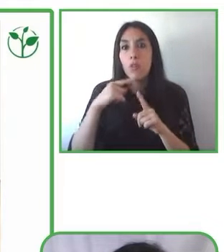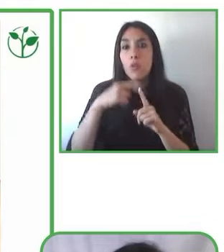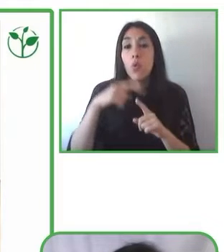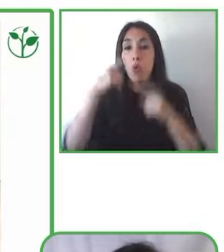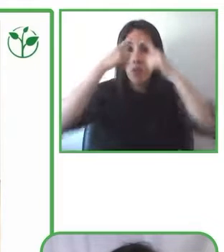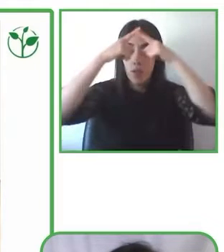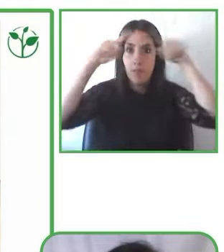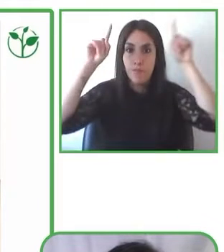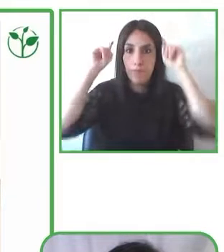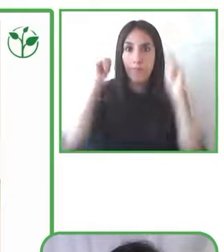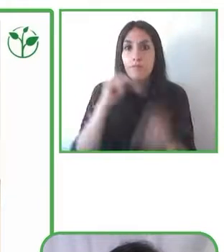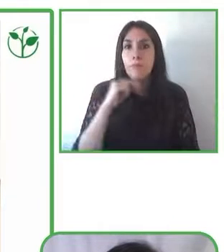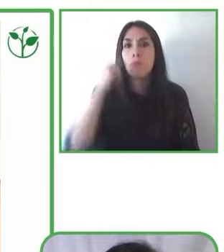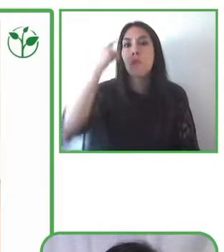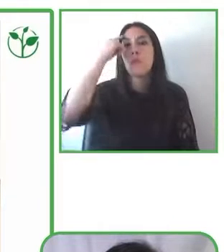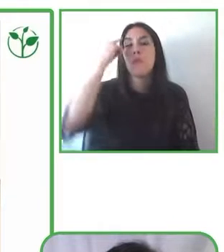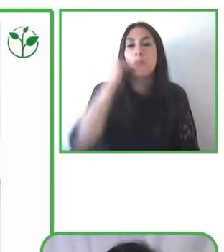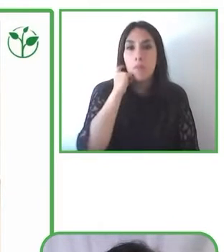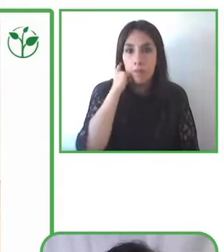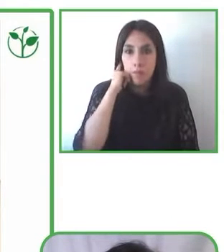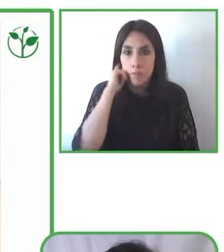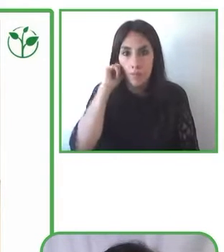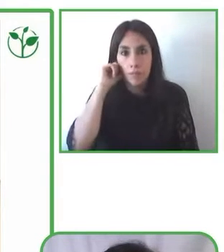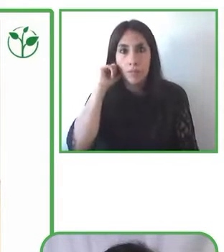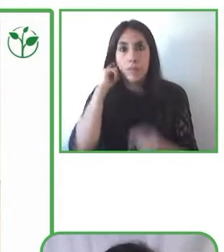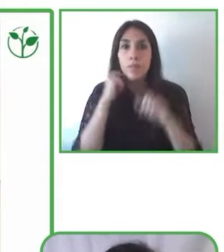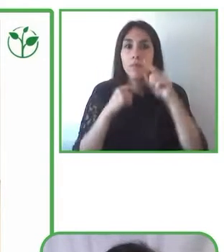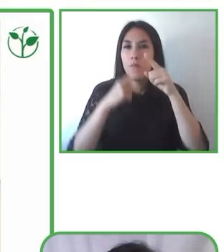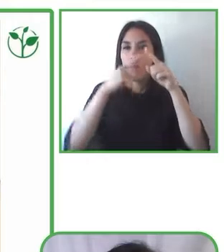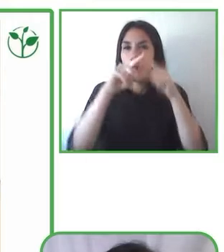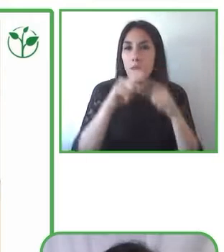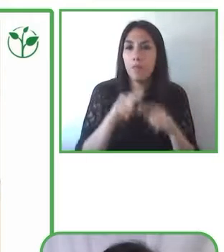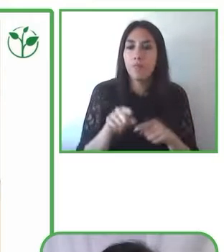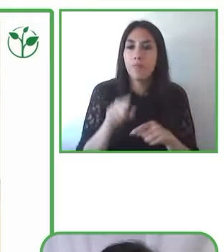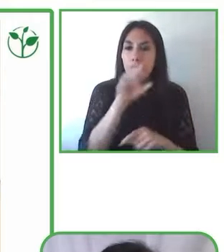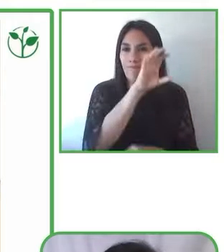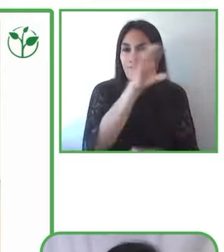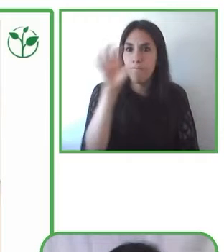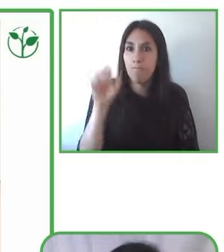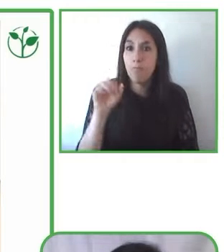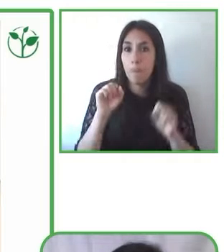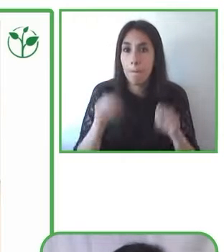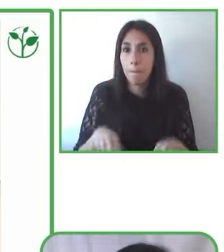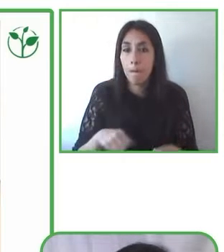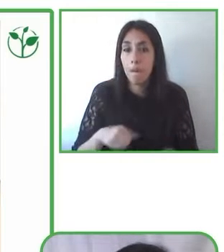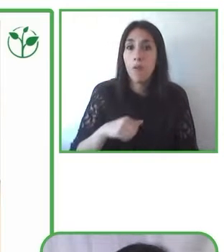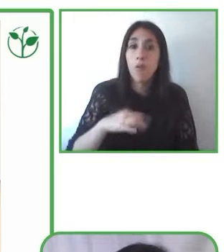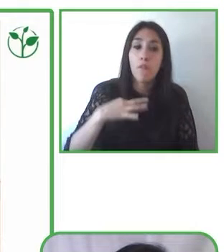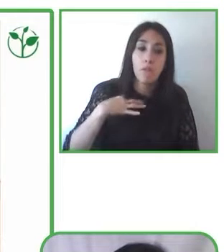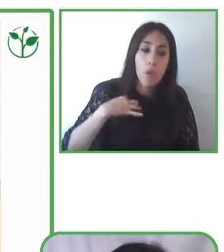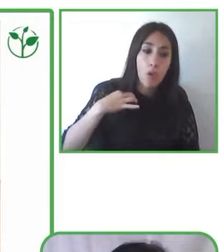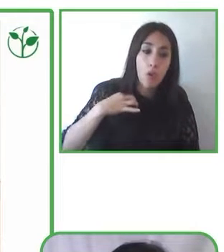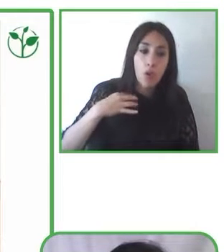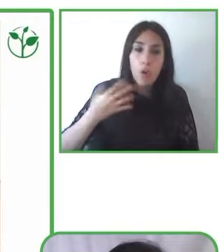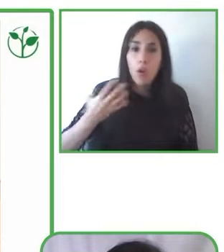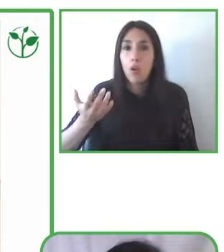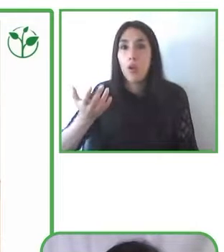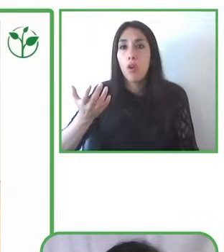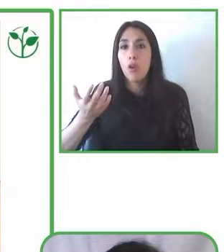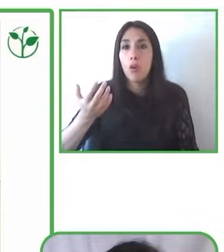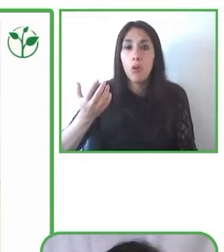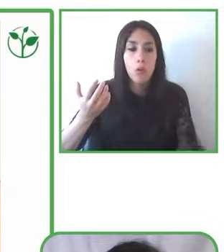optativa como una materia obligatoria dentro de la currícula en el programa final de la carrera.